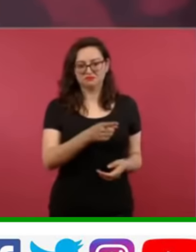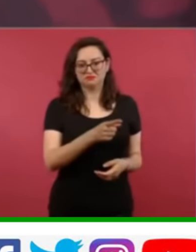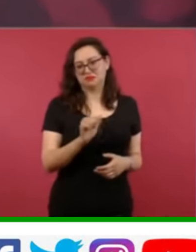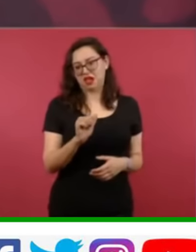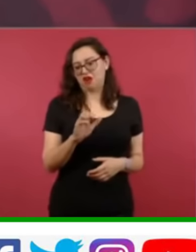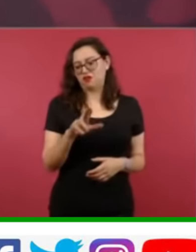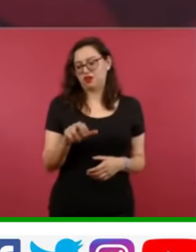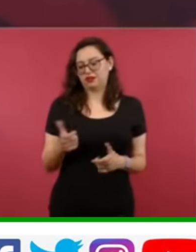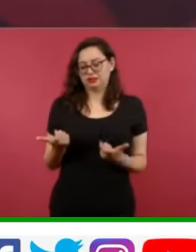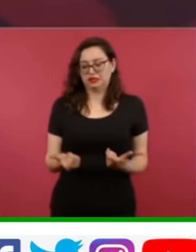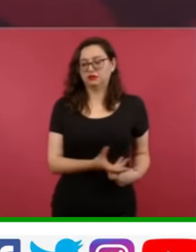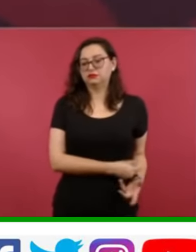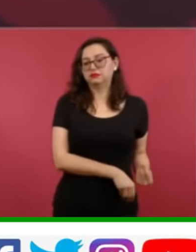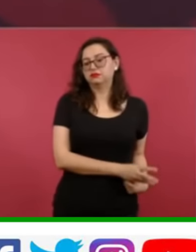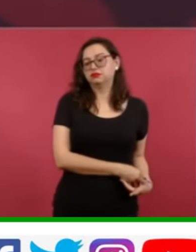ellos.